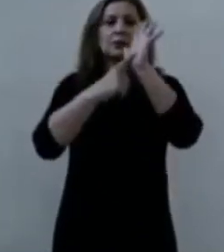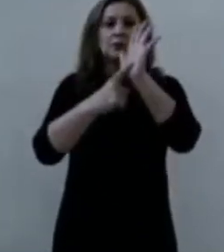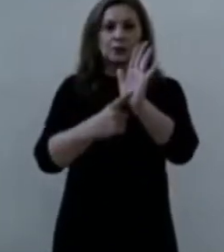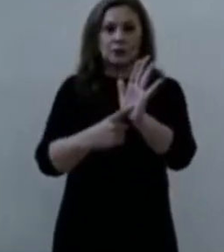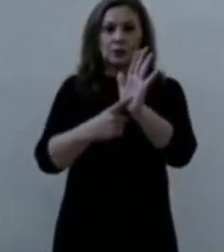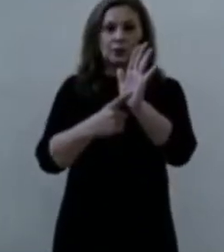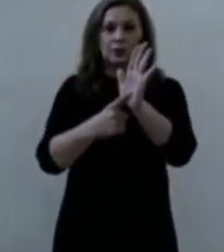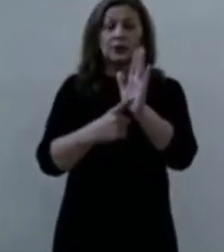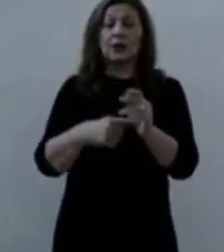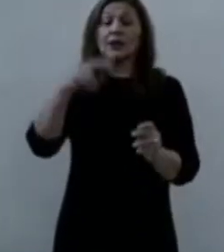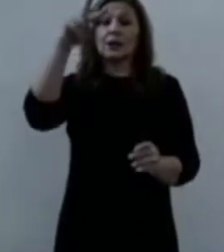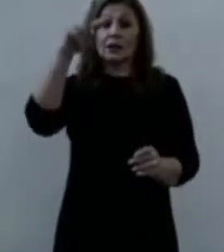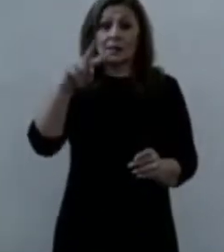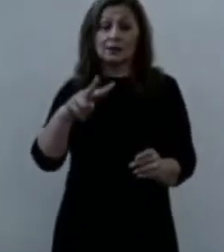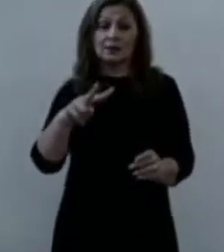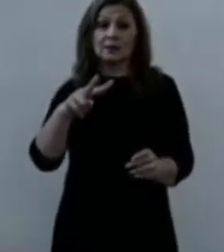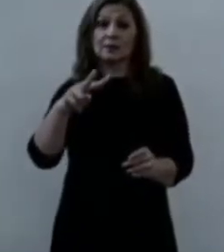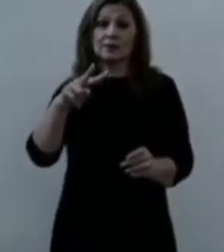es verdad.